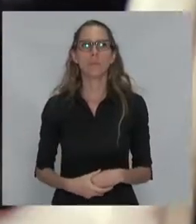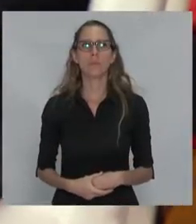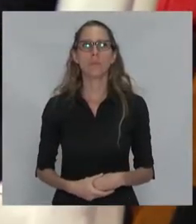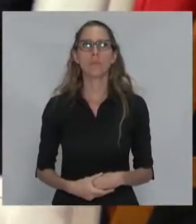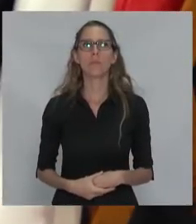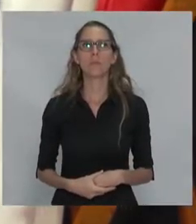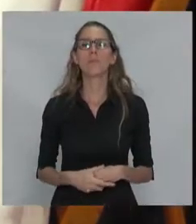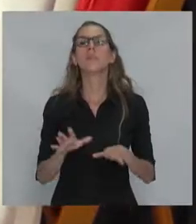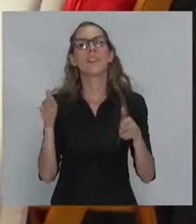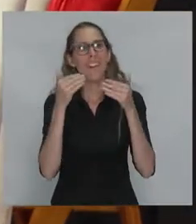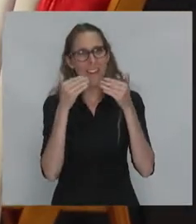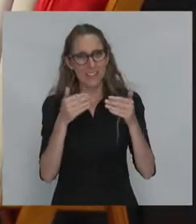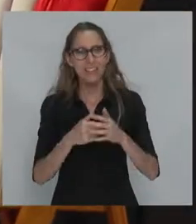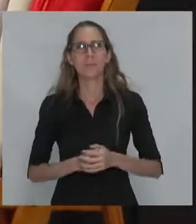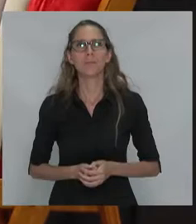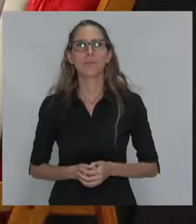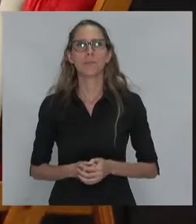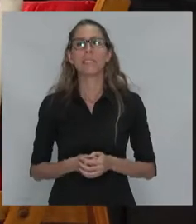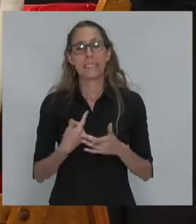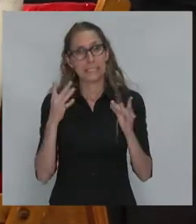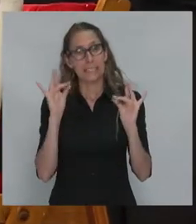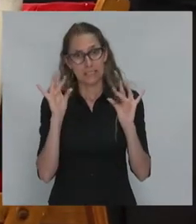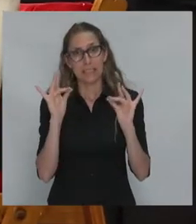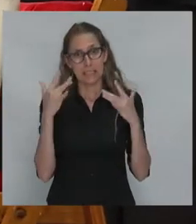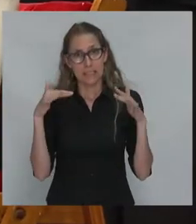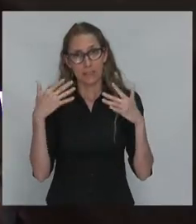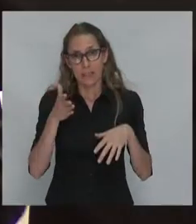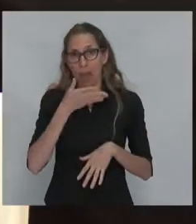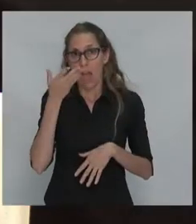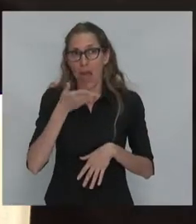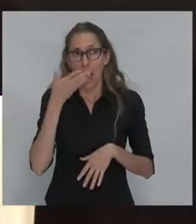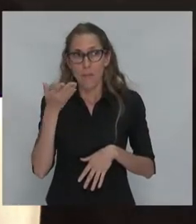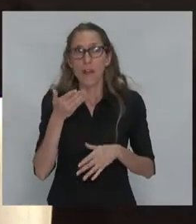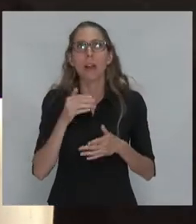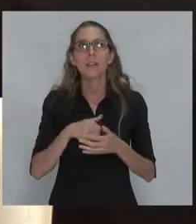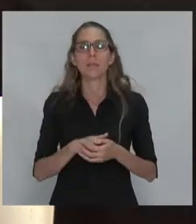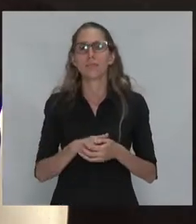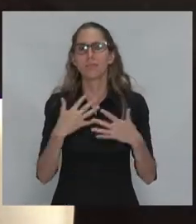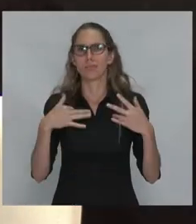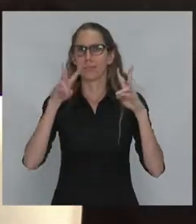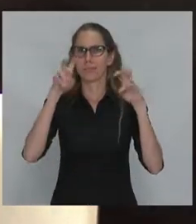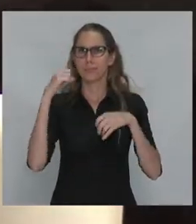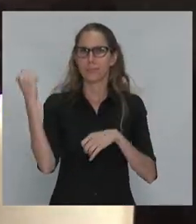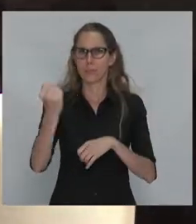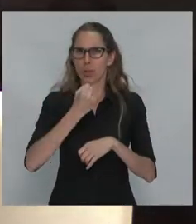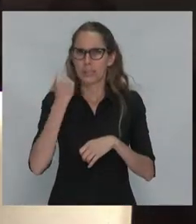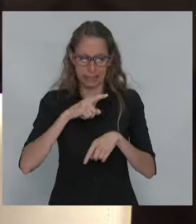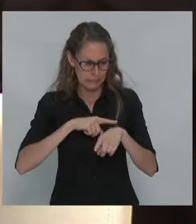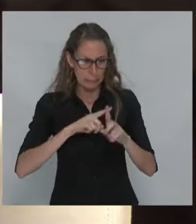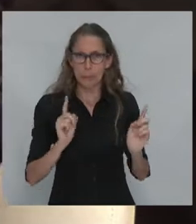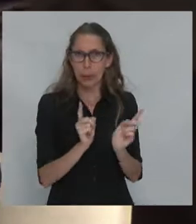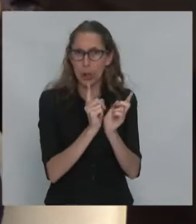Muchas gracias. Será bastante difícil de hablar de una cuestión tan importante en algunos minutos.